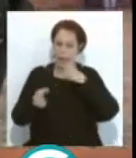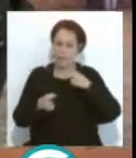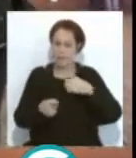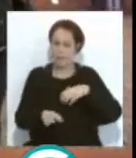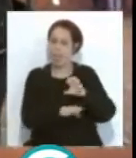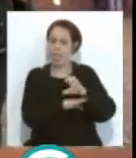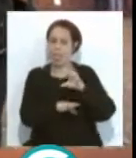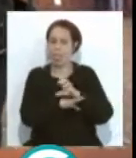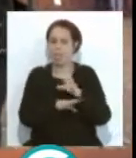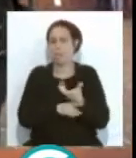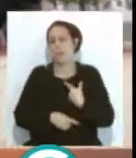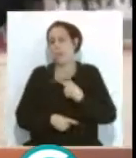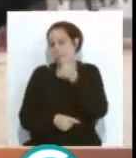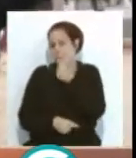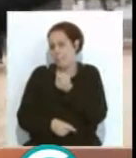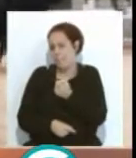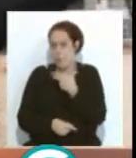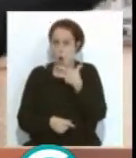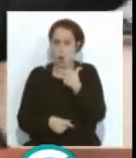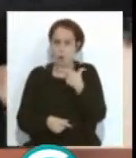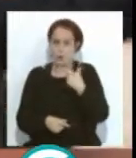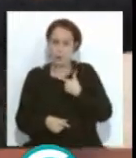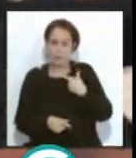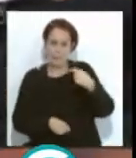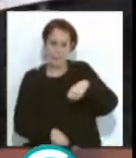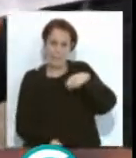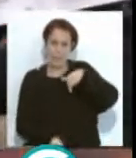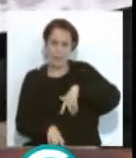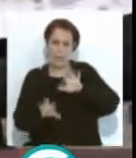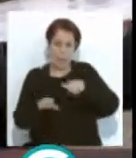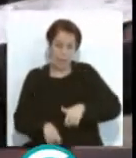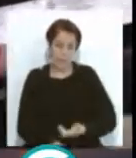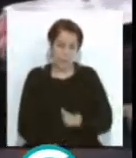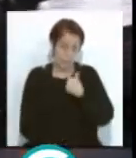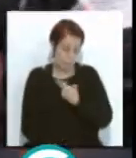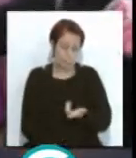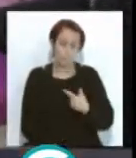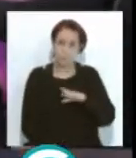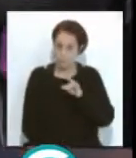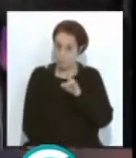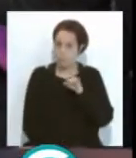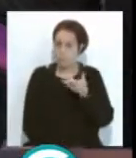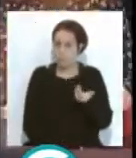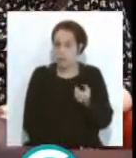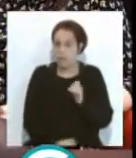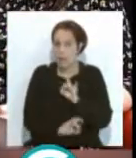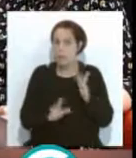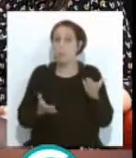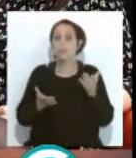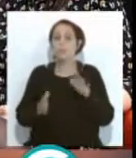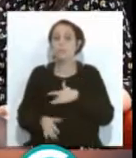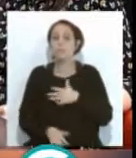sorna, y su mijita de carga de Cádiz, que decimos aquí, Sí, en ese sentido sí, lo que pasa es que